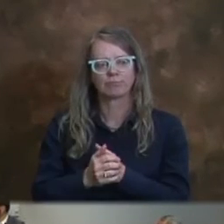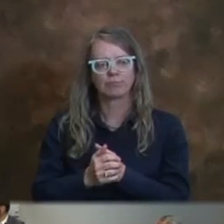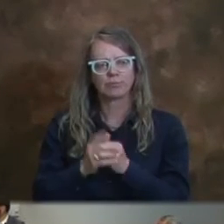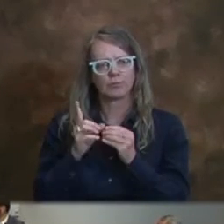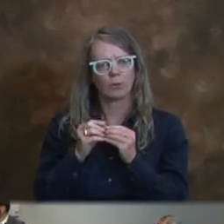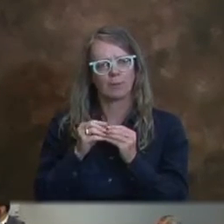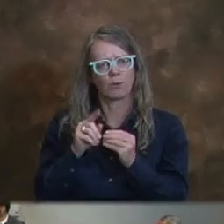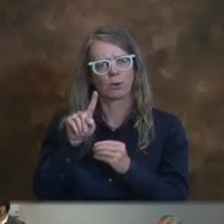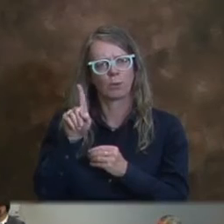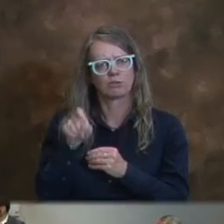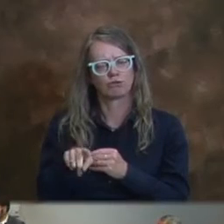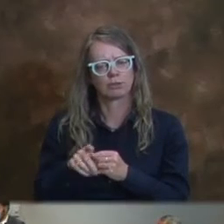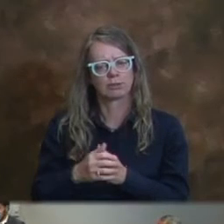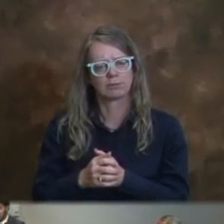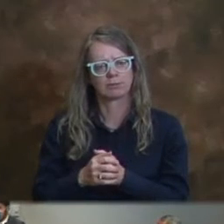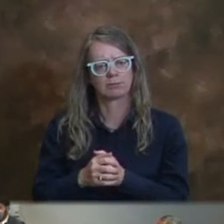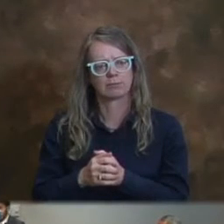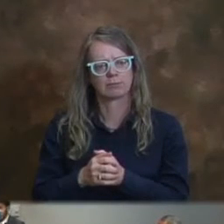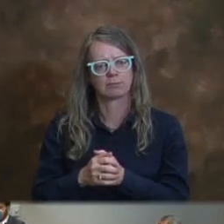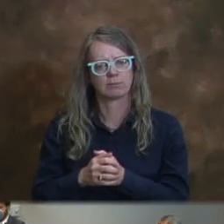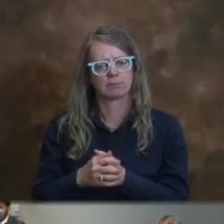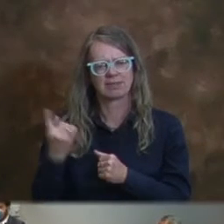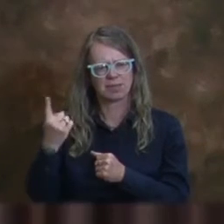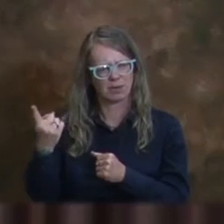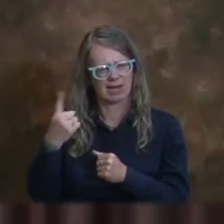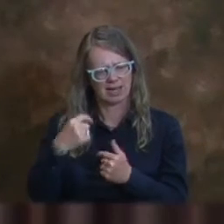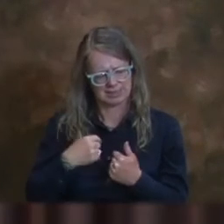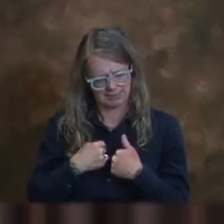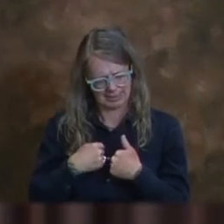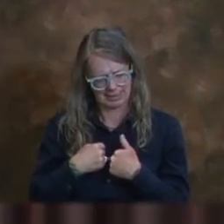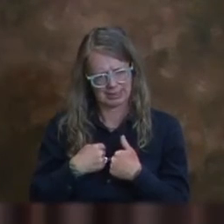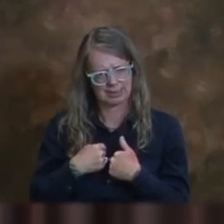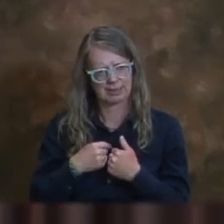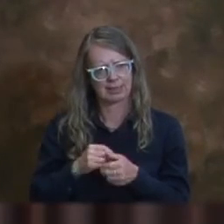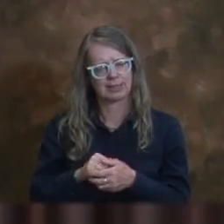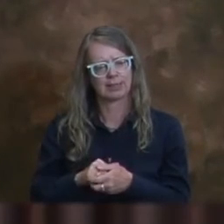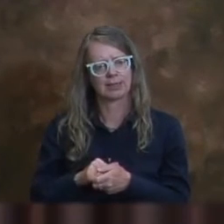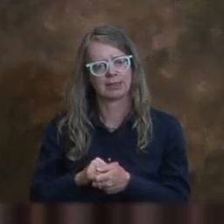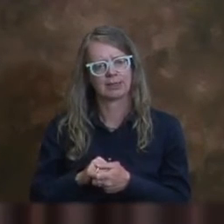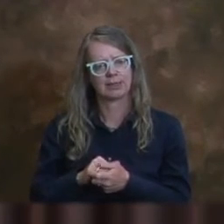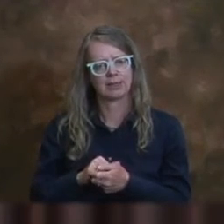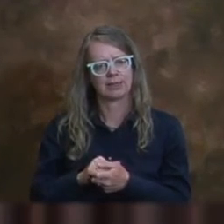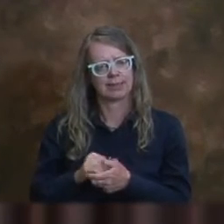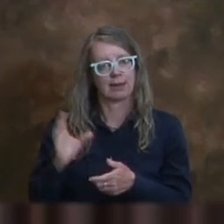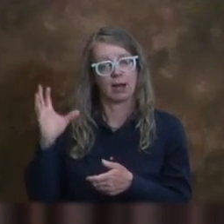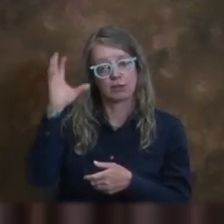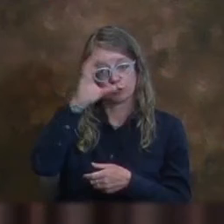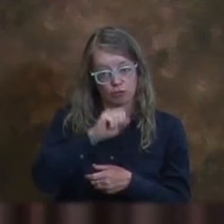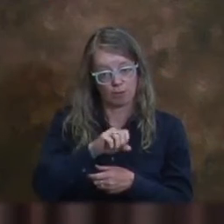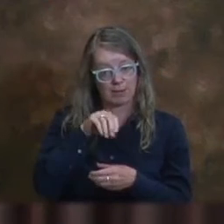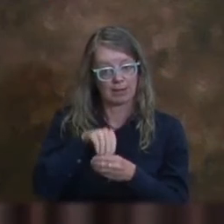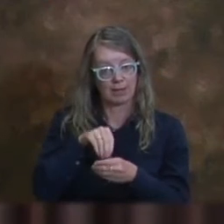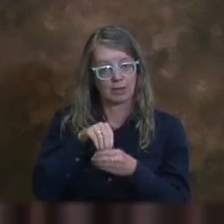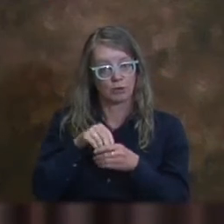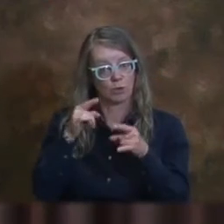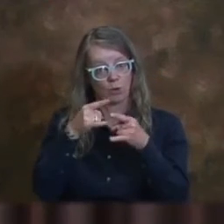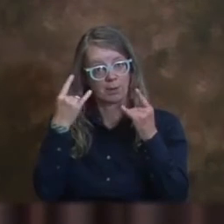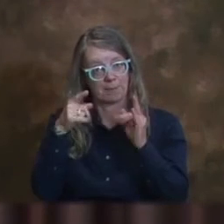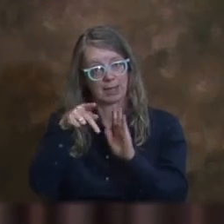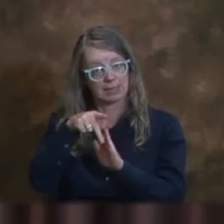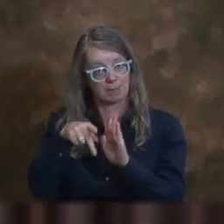pregunta que alguien me había hecho. Yo asumo que la política de cubrebocas